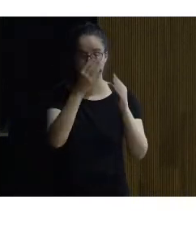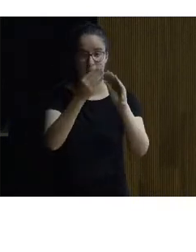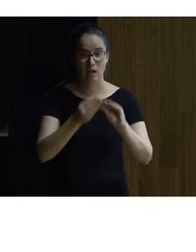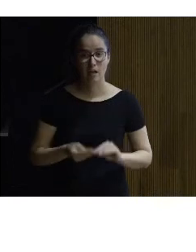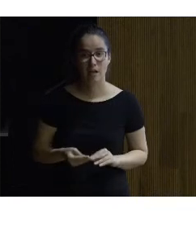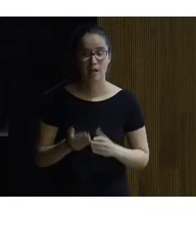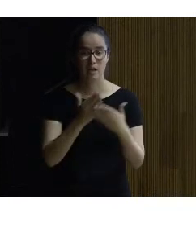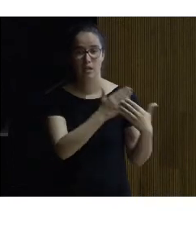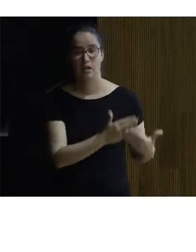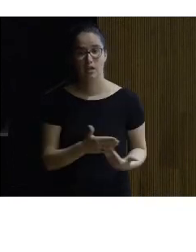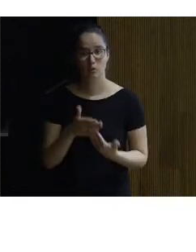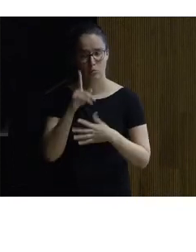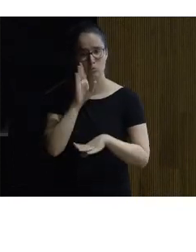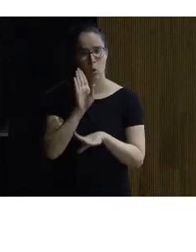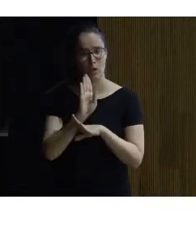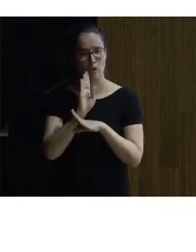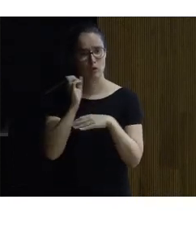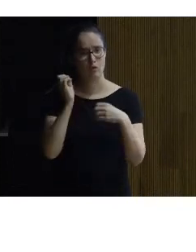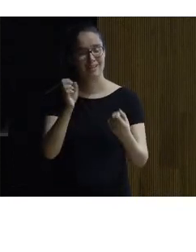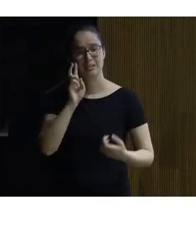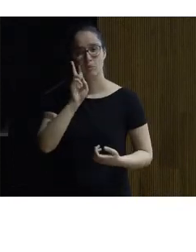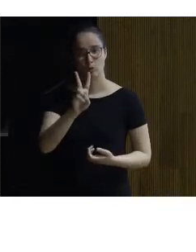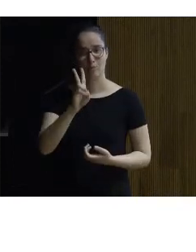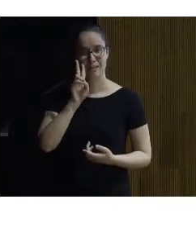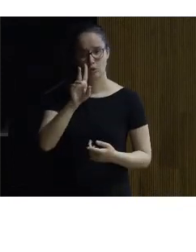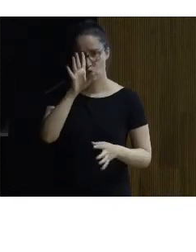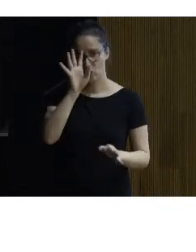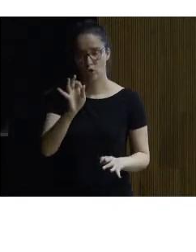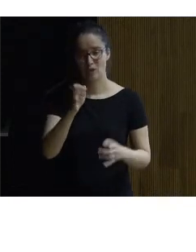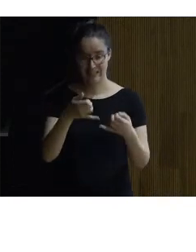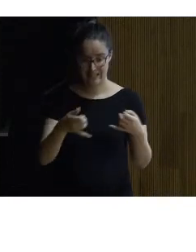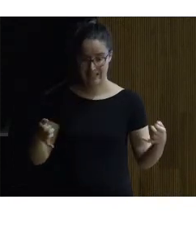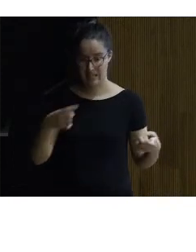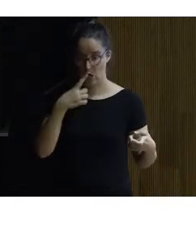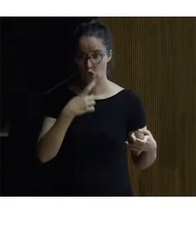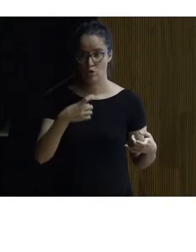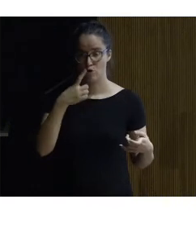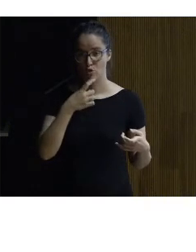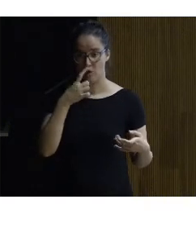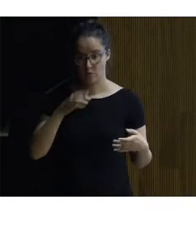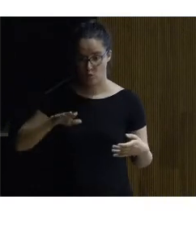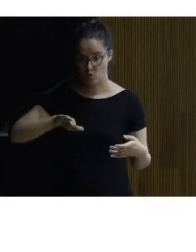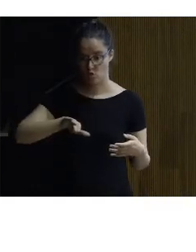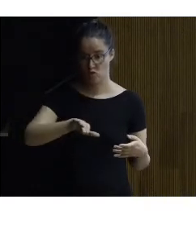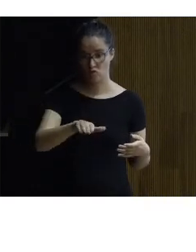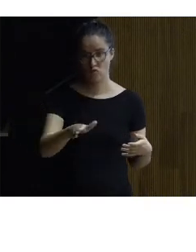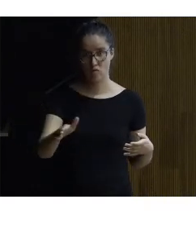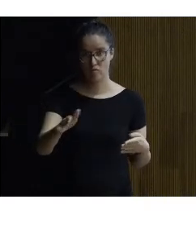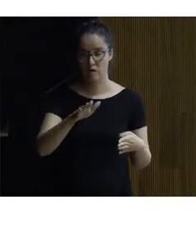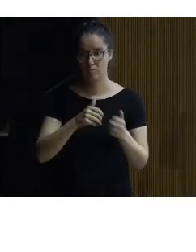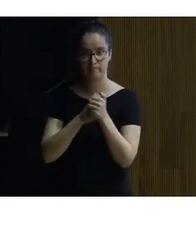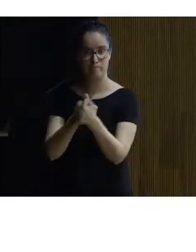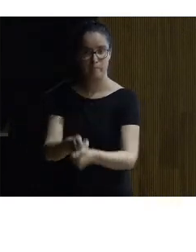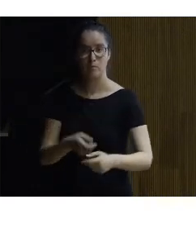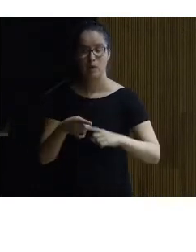relativamente cuidadoso estamos viendo naturalmente que esa línea roja está siguiendo la curva de nivel para que los